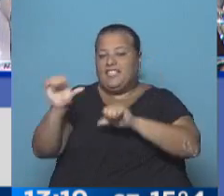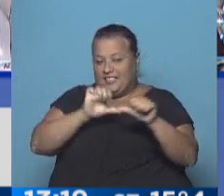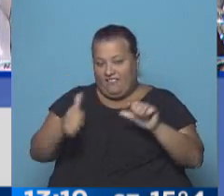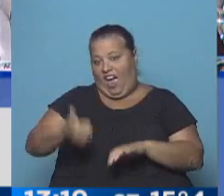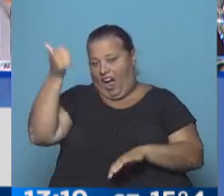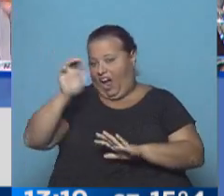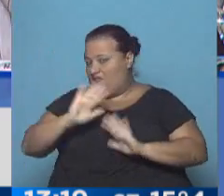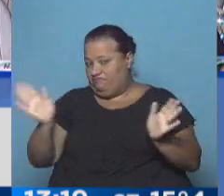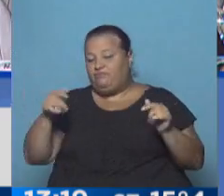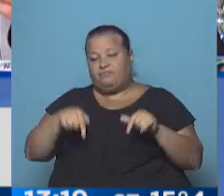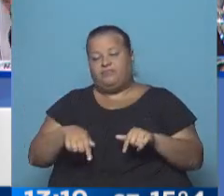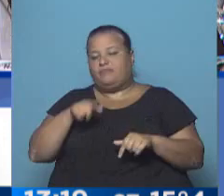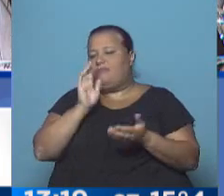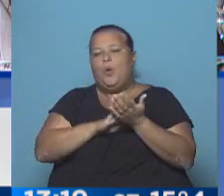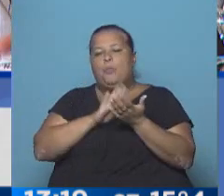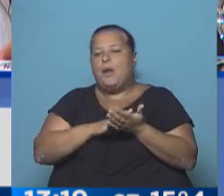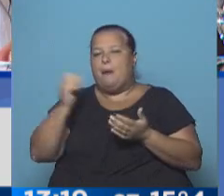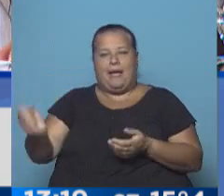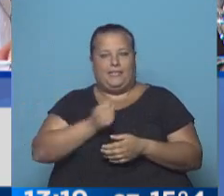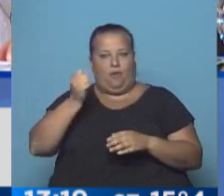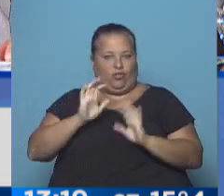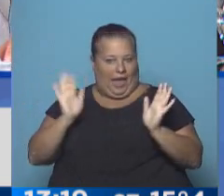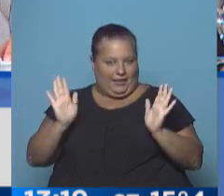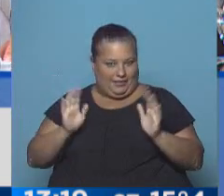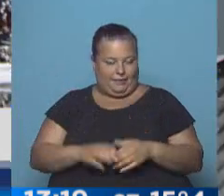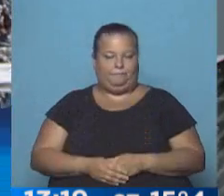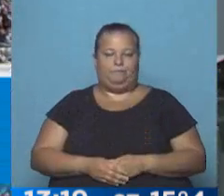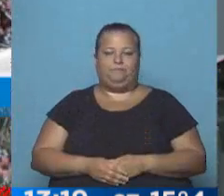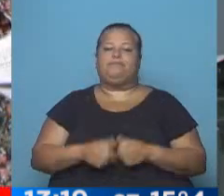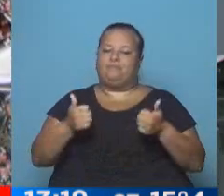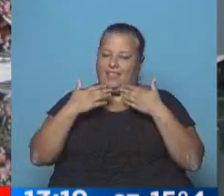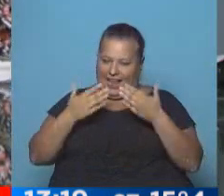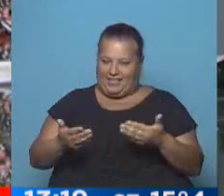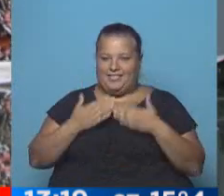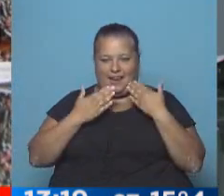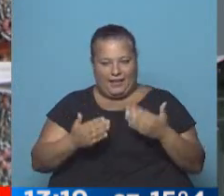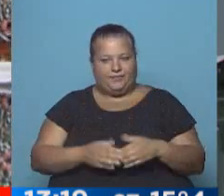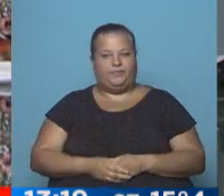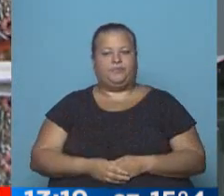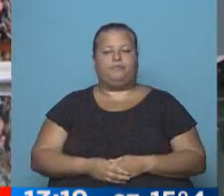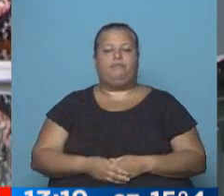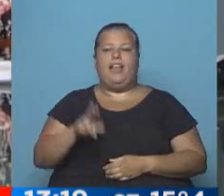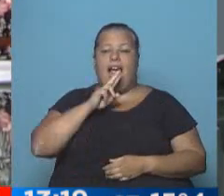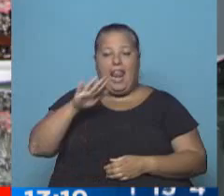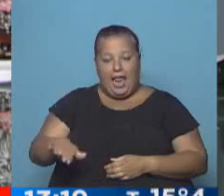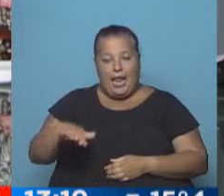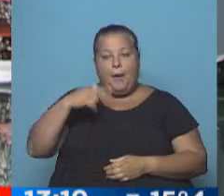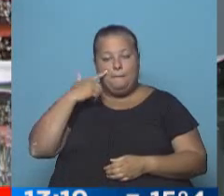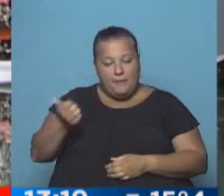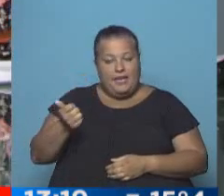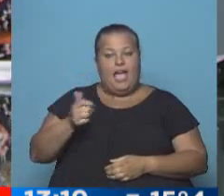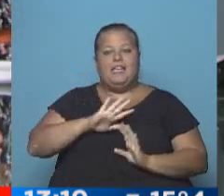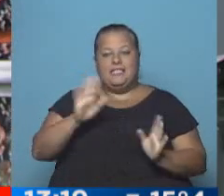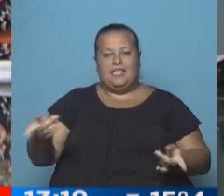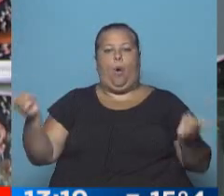siempre lo decimos acá, es la prueba más determinante de todas. Muchas gracias, Emilio, y la chiquita mía ya